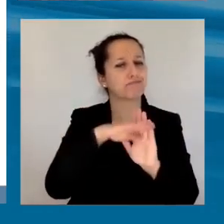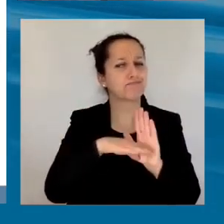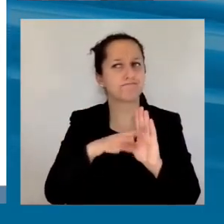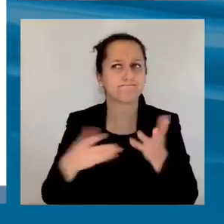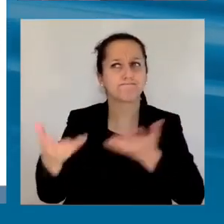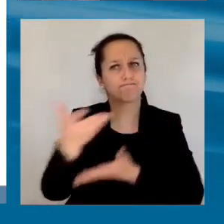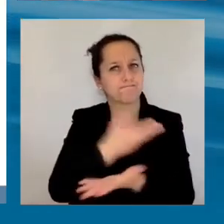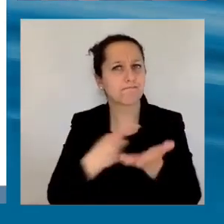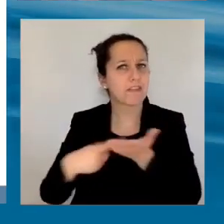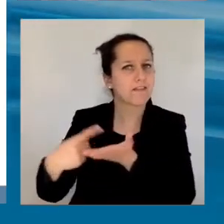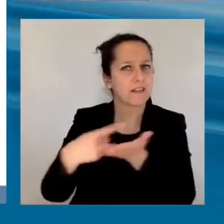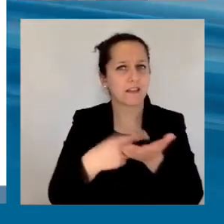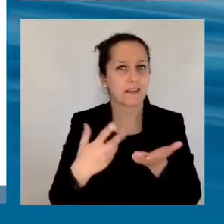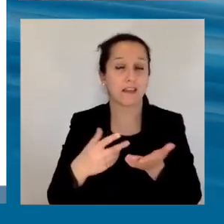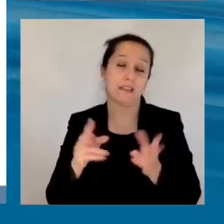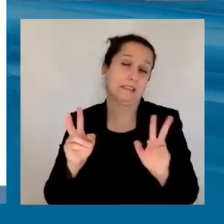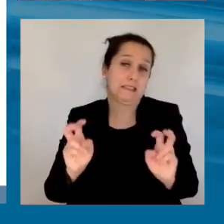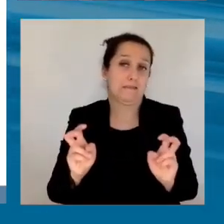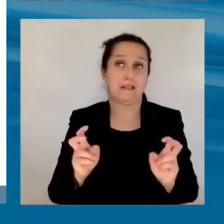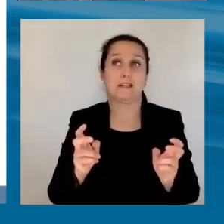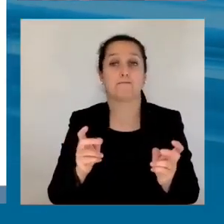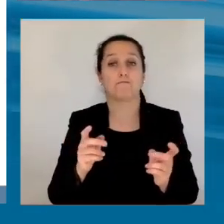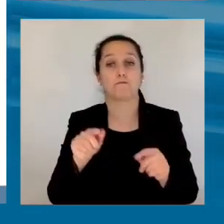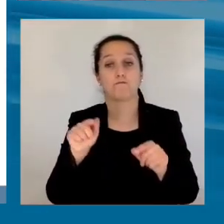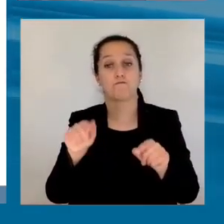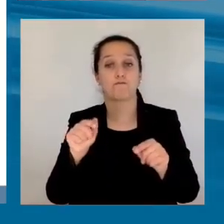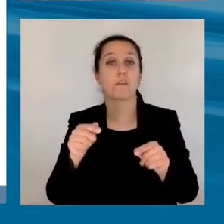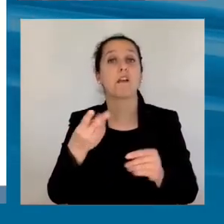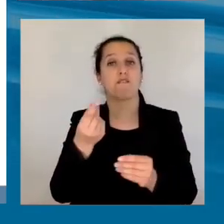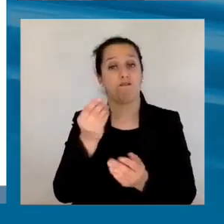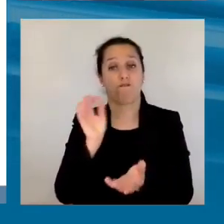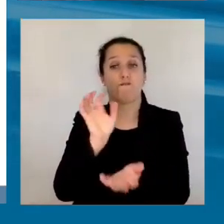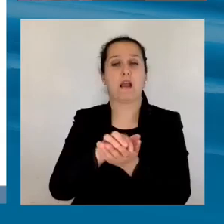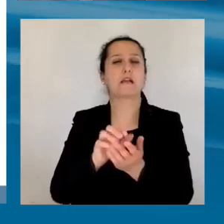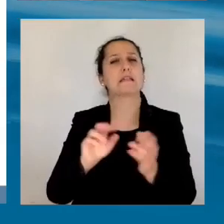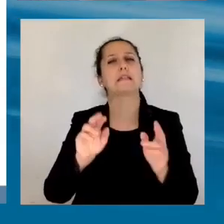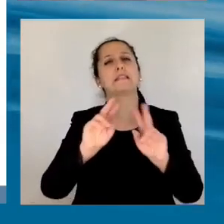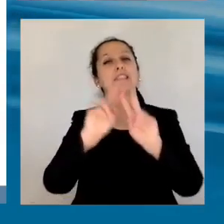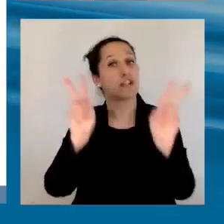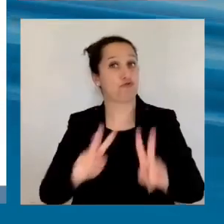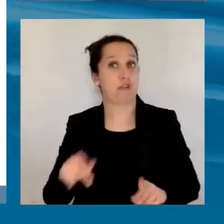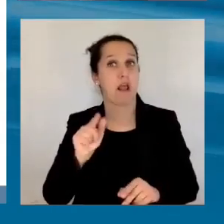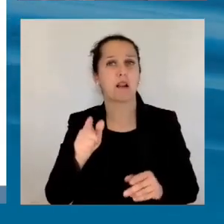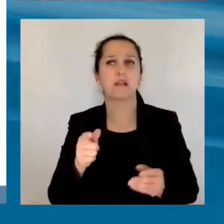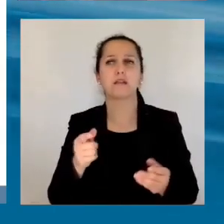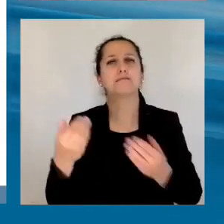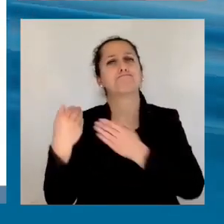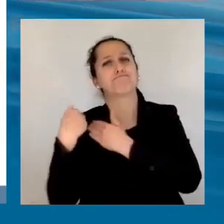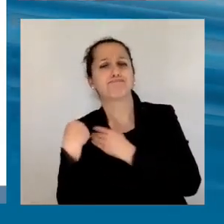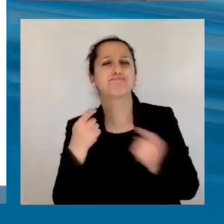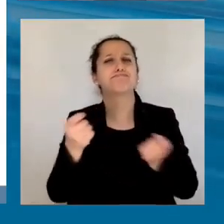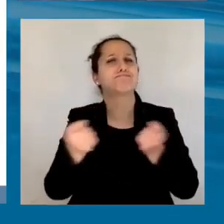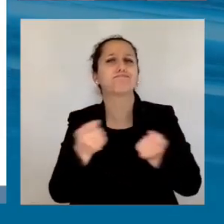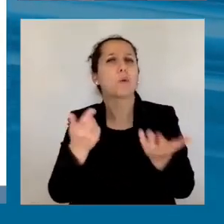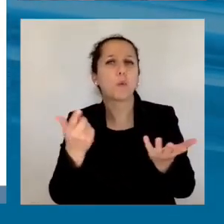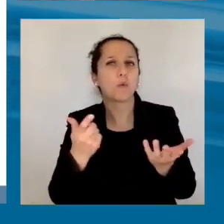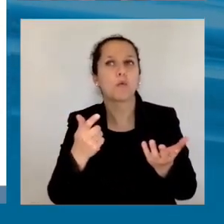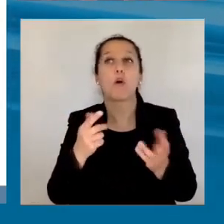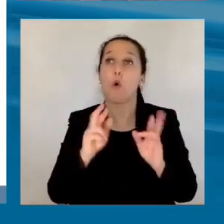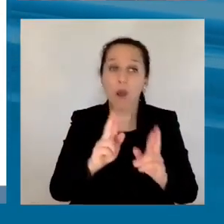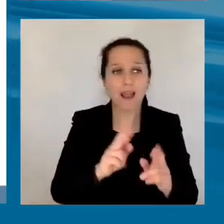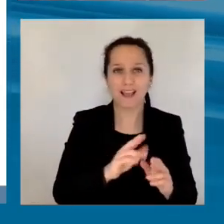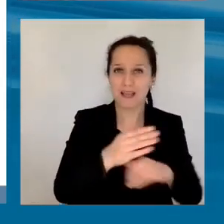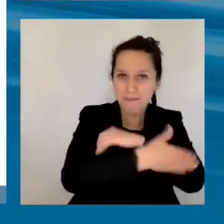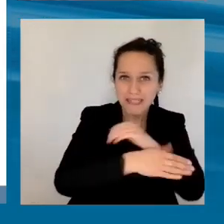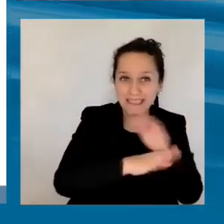cambio en las gobernanzas de las instituciones financieras internacionales con mayor participación de países en desarrollo, eso es lo que yo